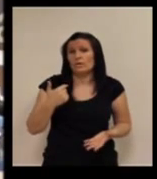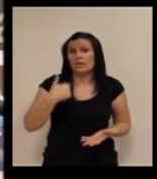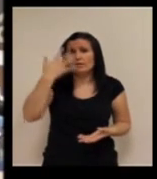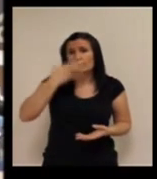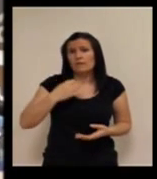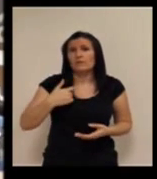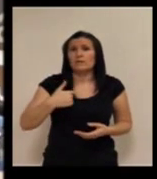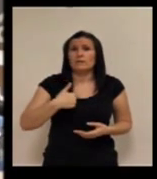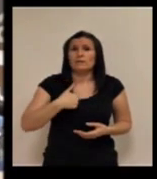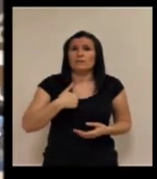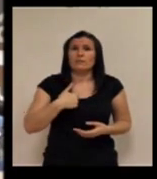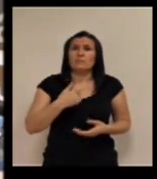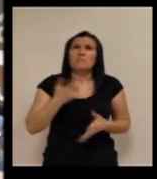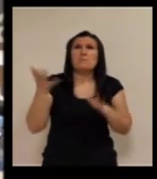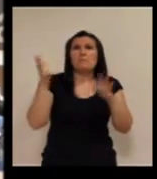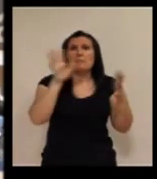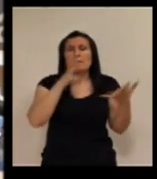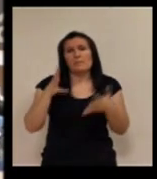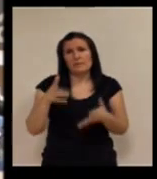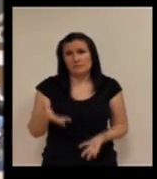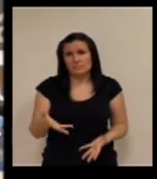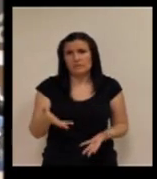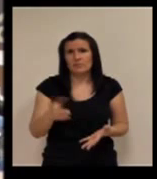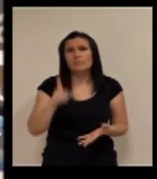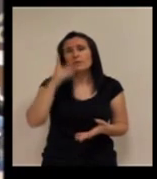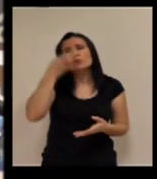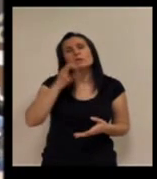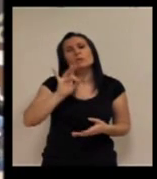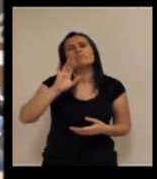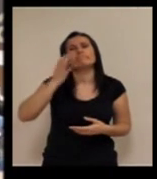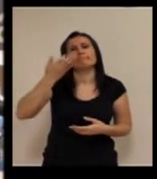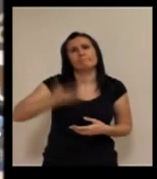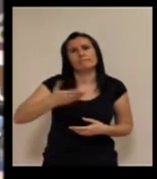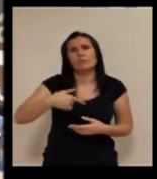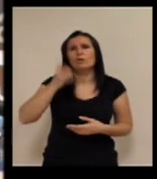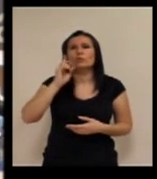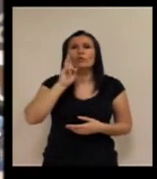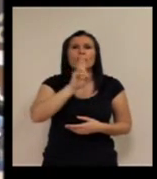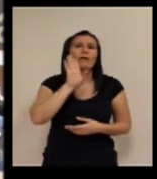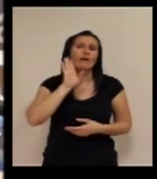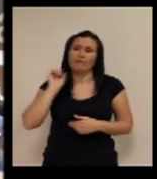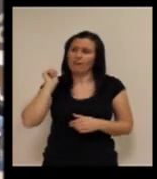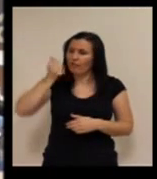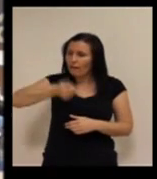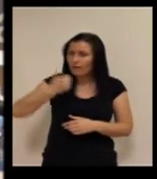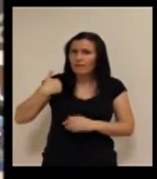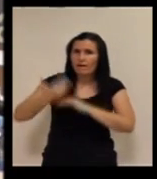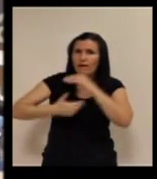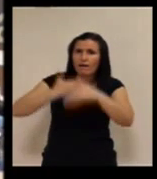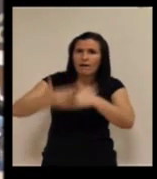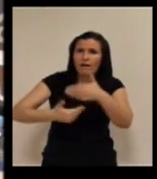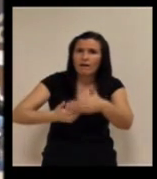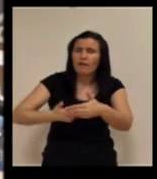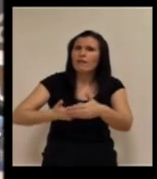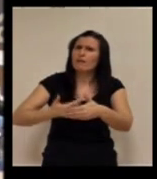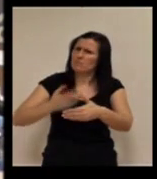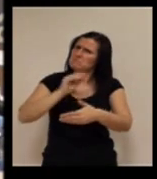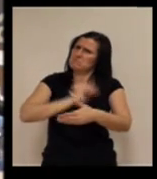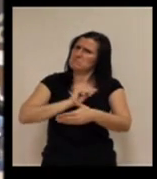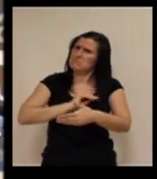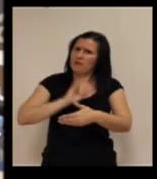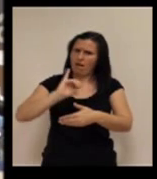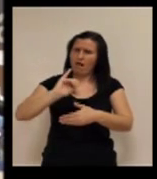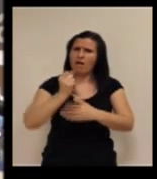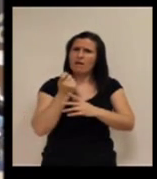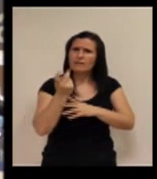a muy grandes rasgos, pero sí que creo que es importante no solo ver todo lo que hemos solucionado, que desde luego ha sido mucho y ahí están los